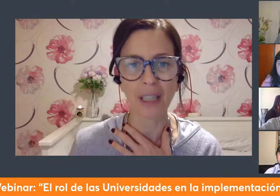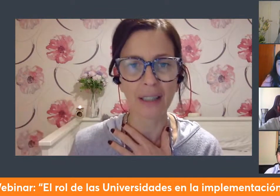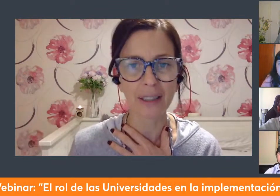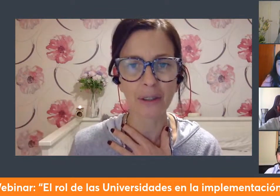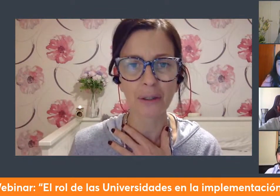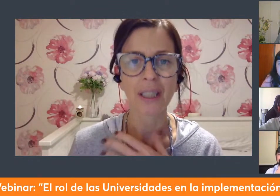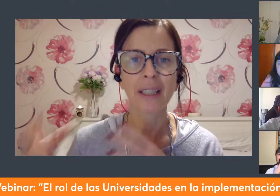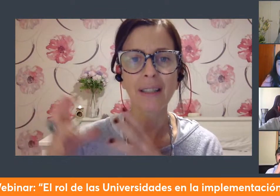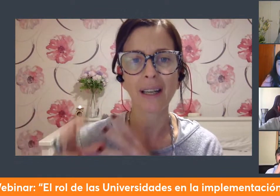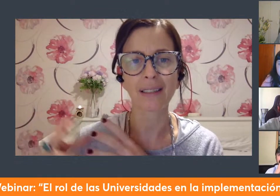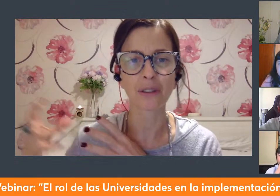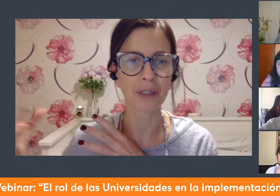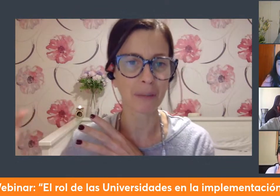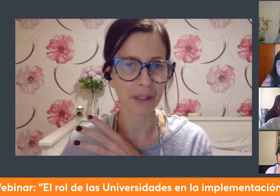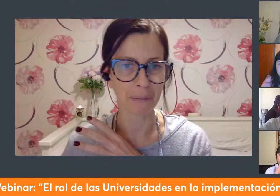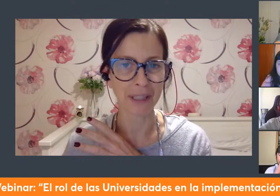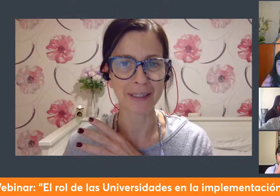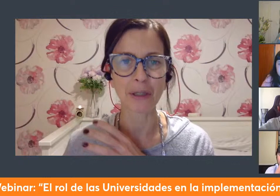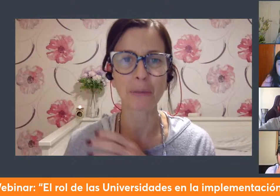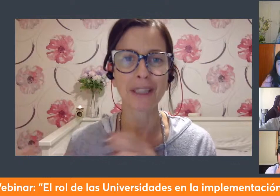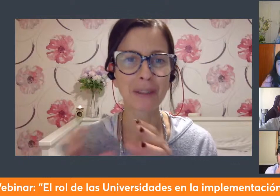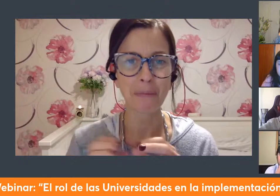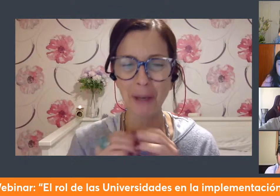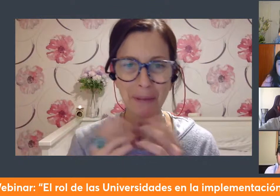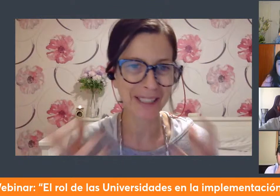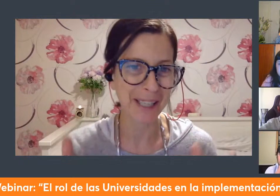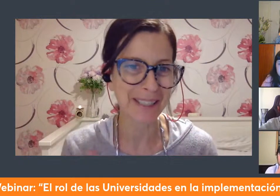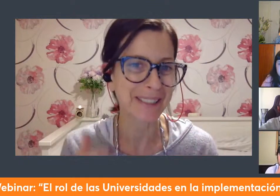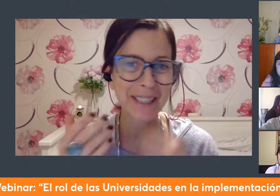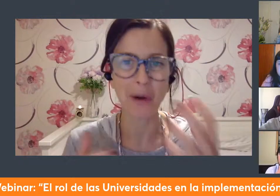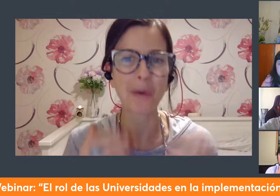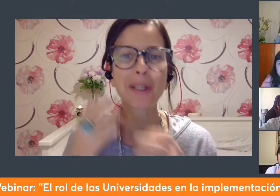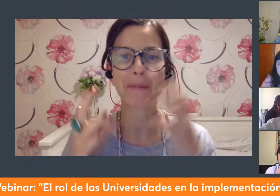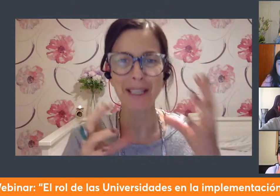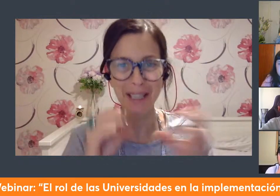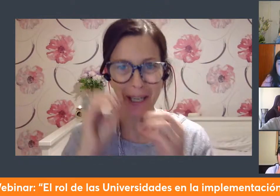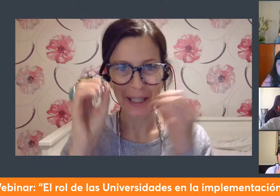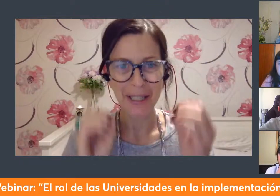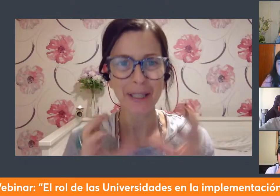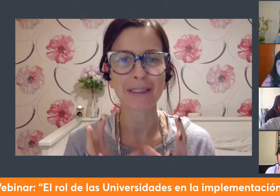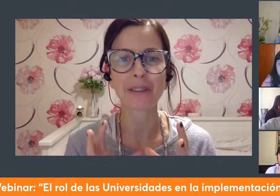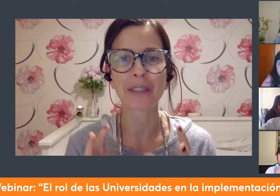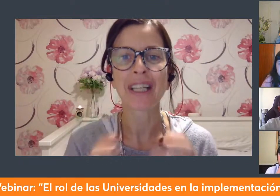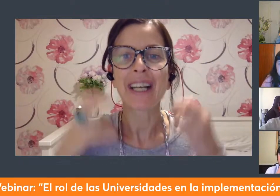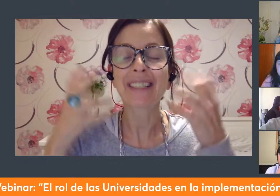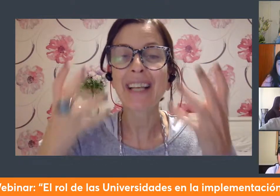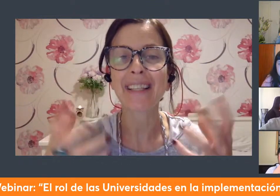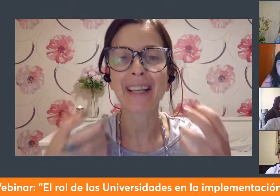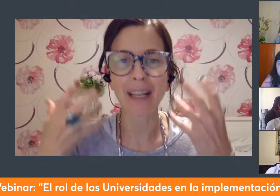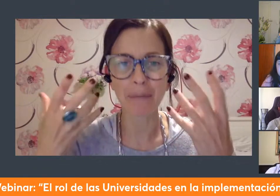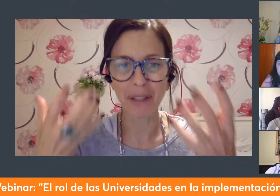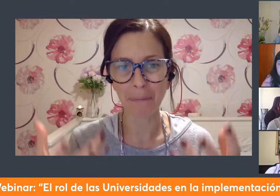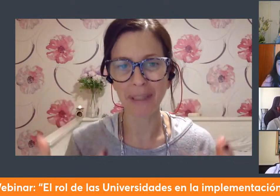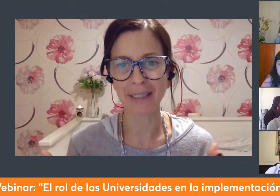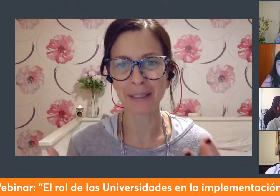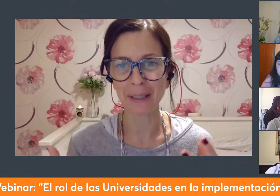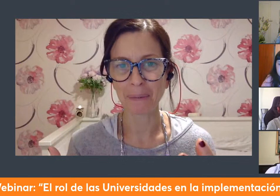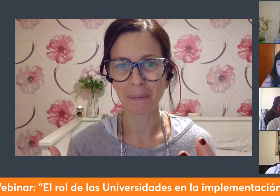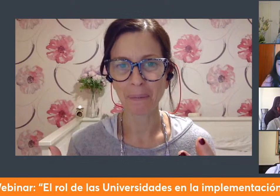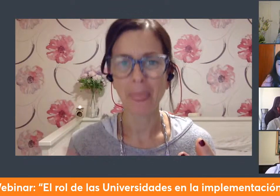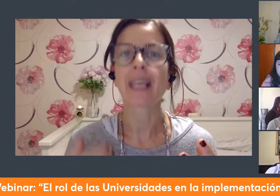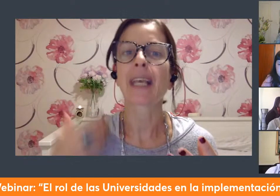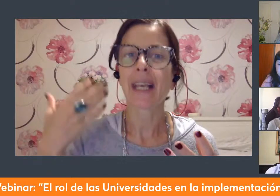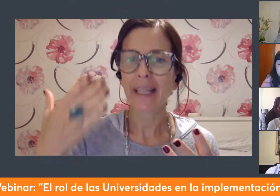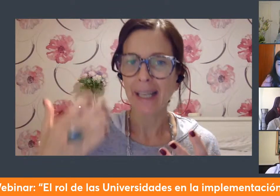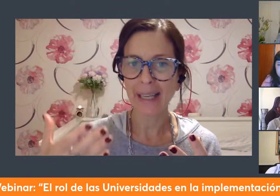la relación con el resto y de la relación con el medio ambiente ¿no? y voy a hacer una pequeña crítica o una pequeña revisión esta idea del medio ambiente